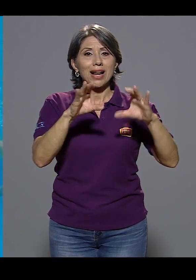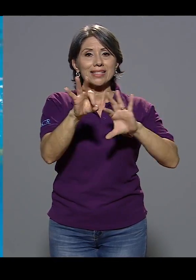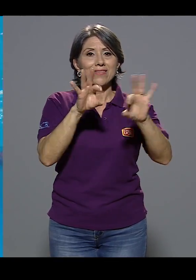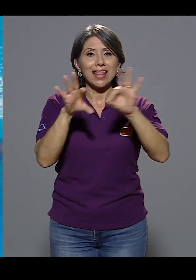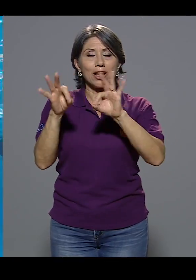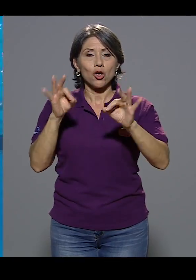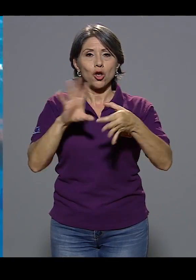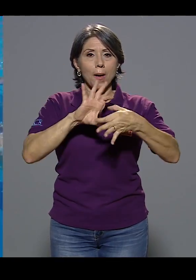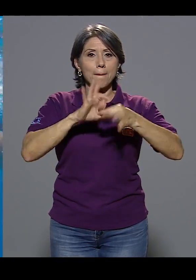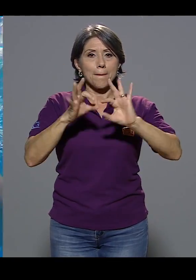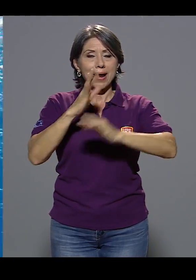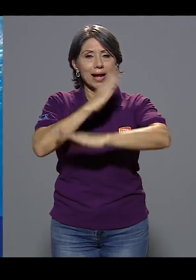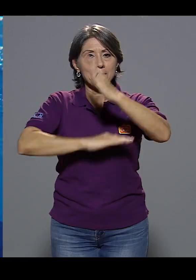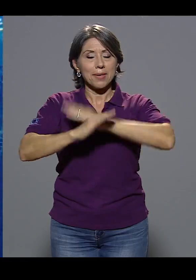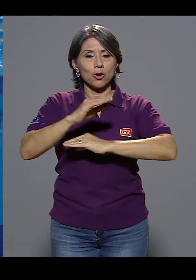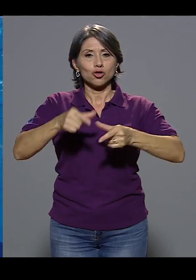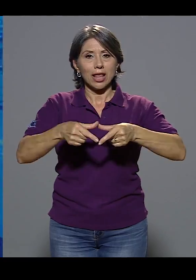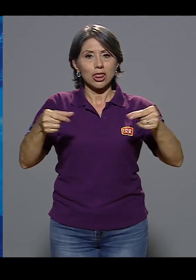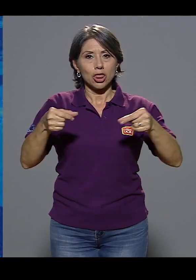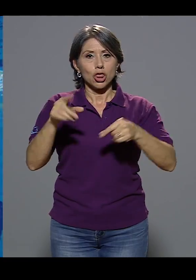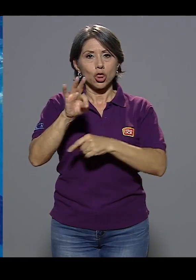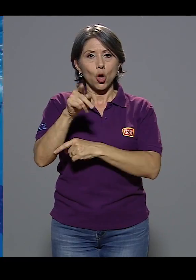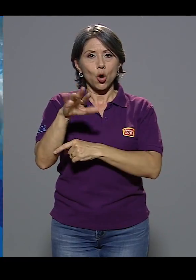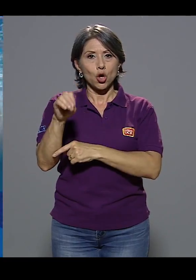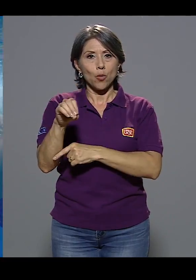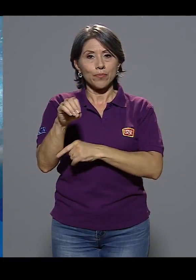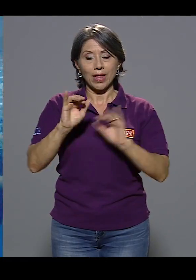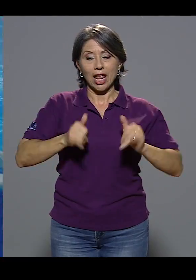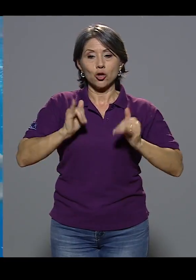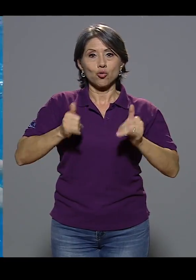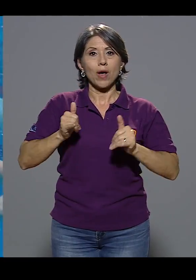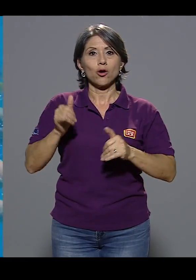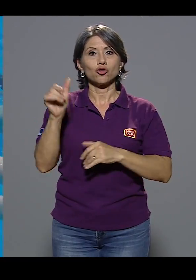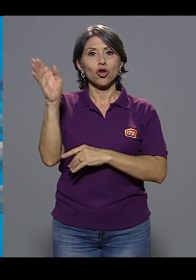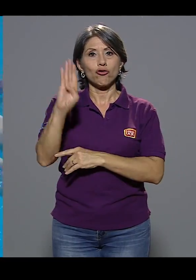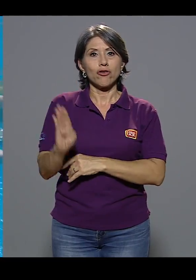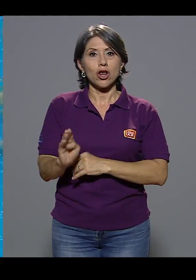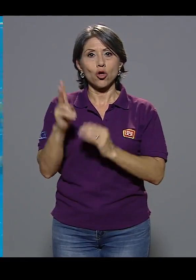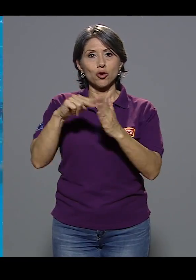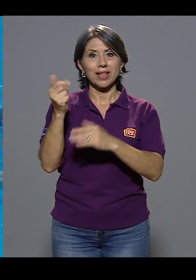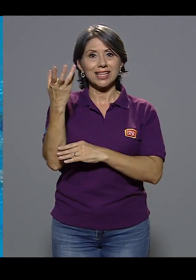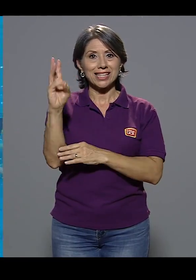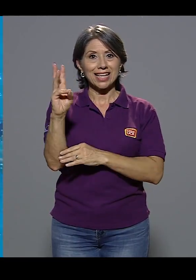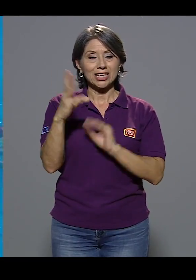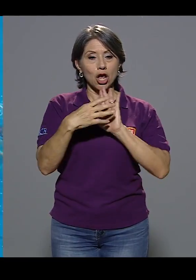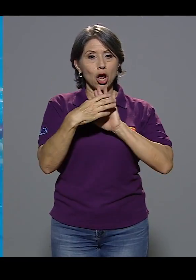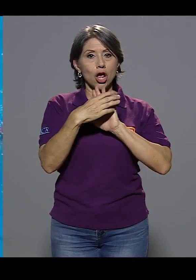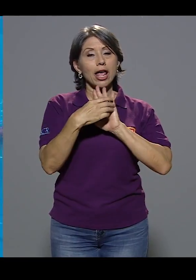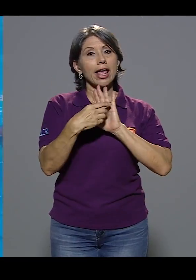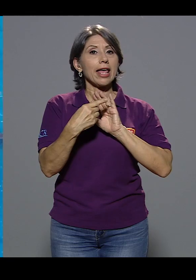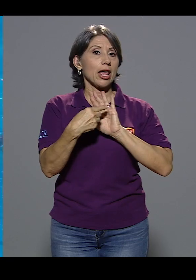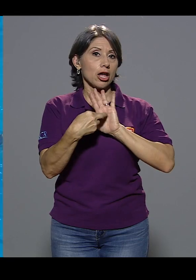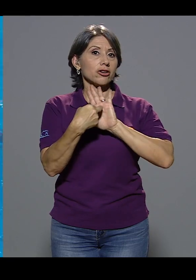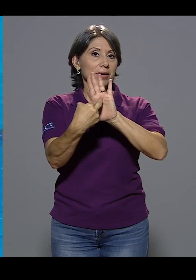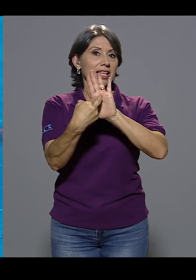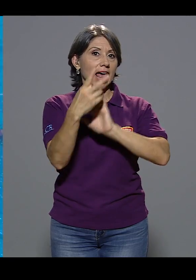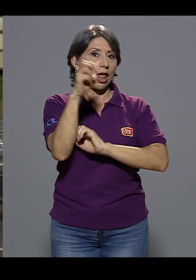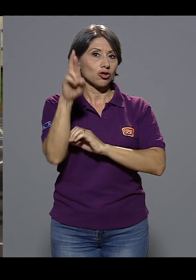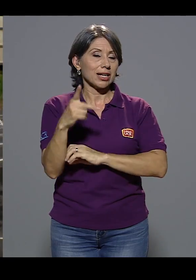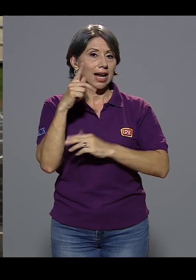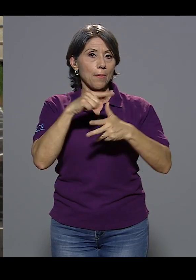Tokio. En los Juegos Paralímpicos Río 2016, Costa Rica estuvo representada por tres atletas.